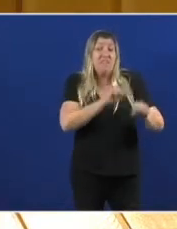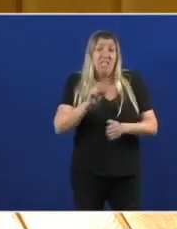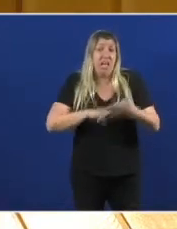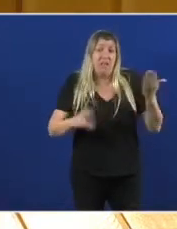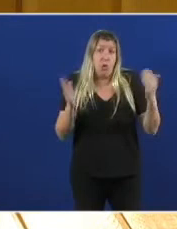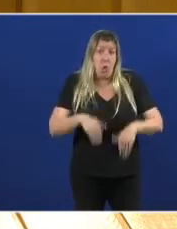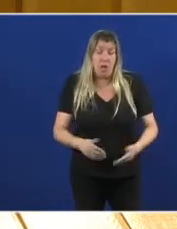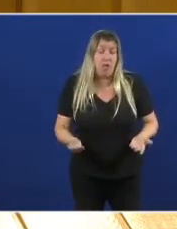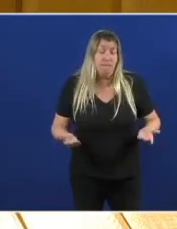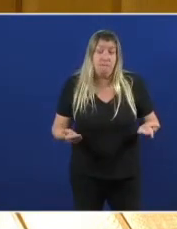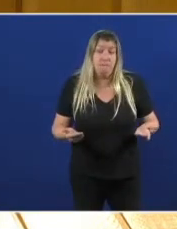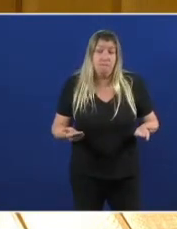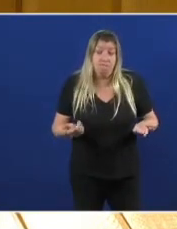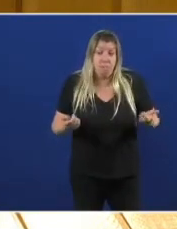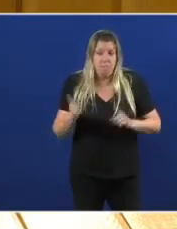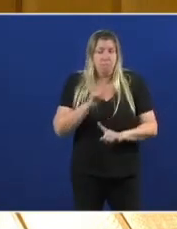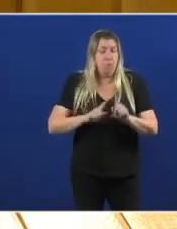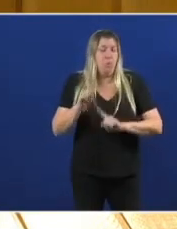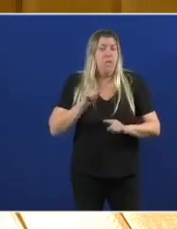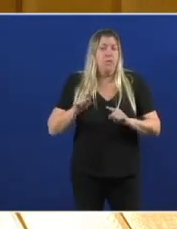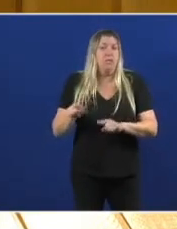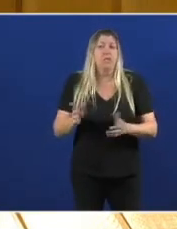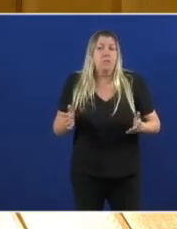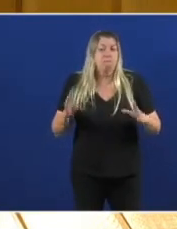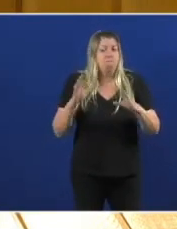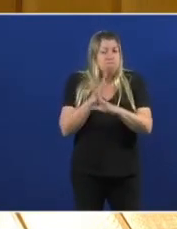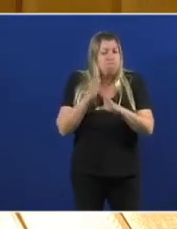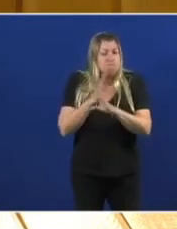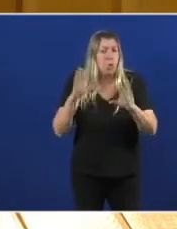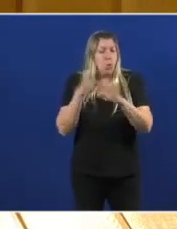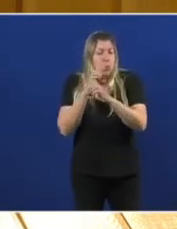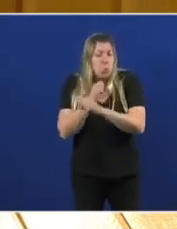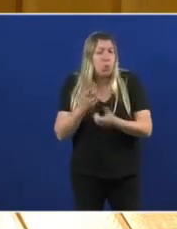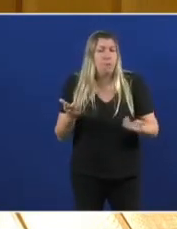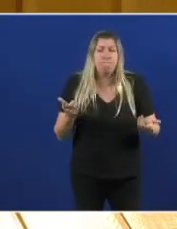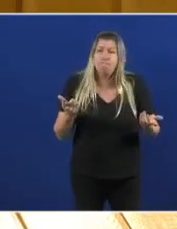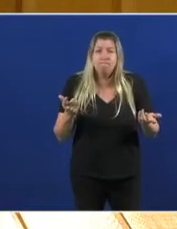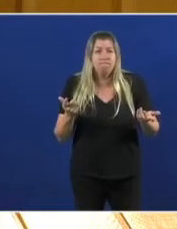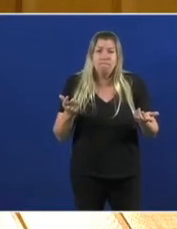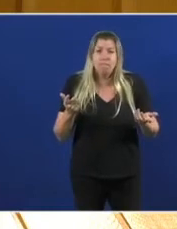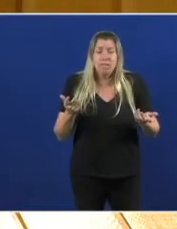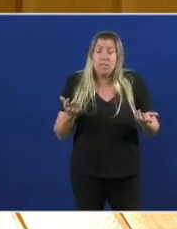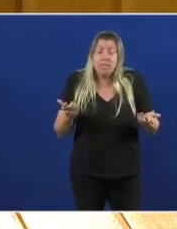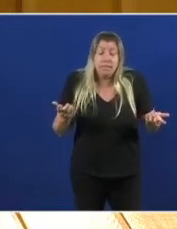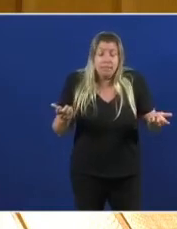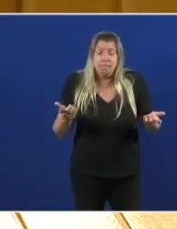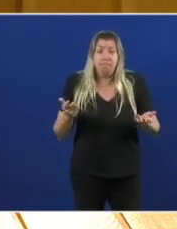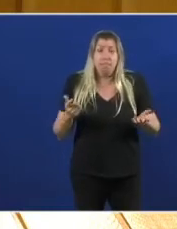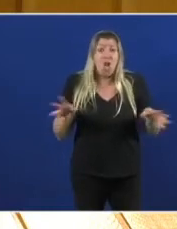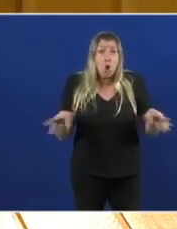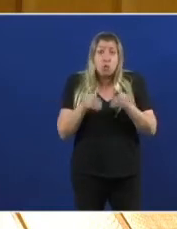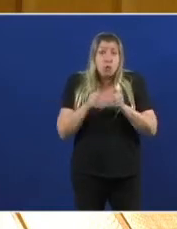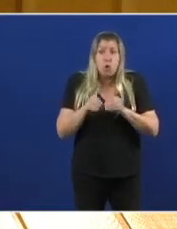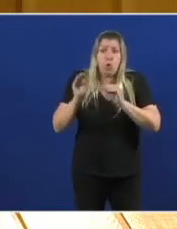Desde logo É preocupante O seu Oscurantismo En definitiva Señor Feijón Deixe a vostede Unha